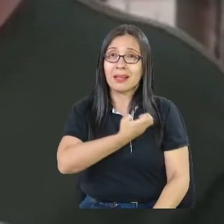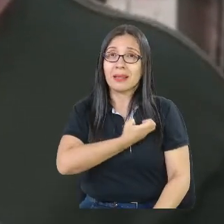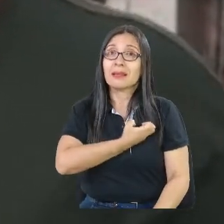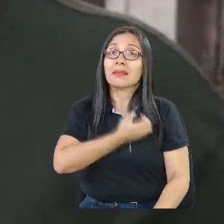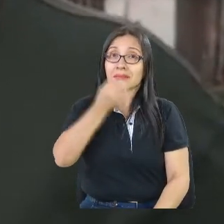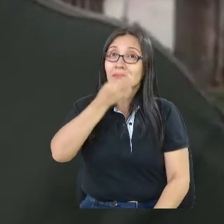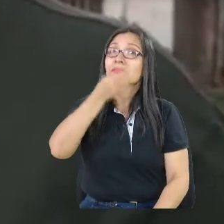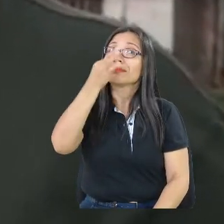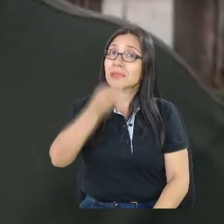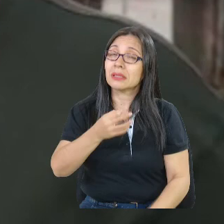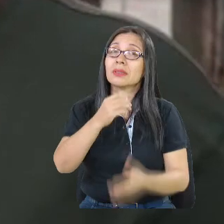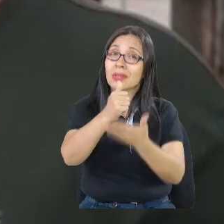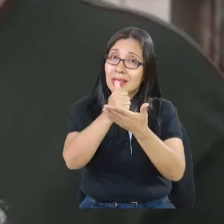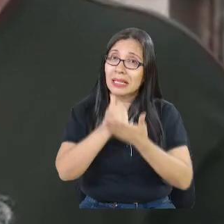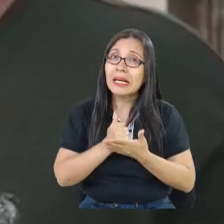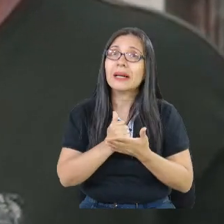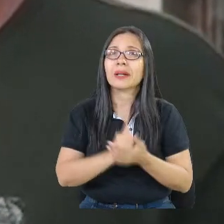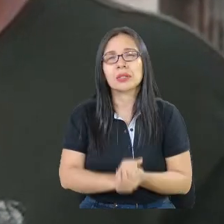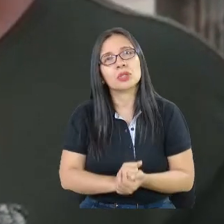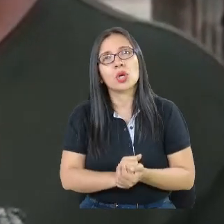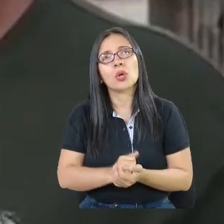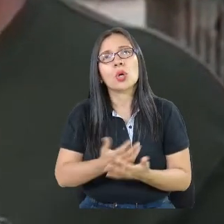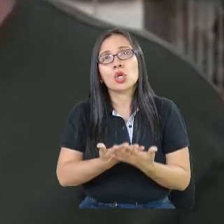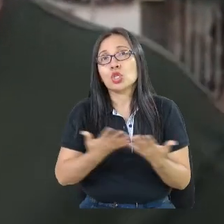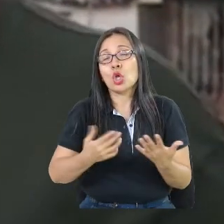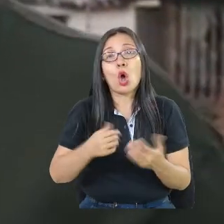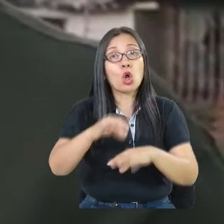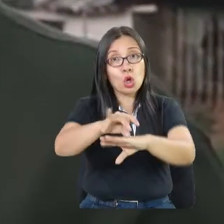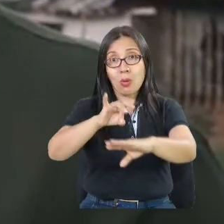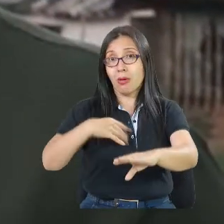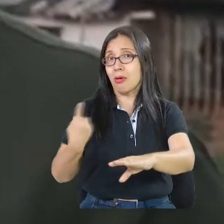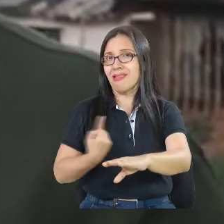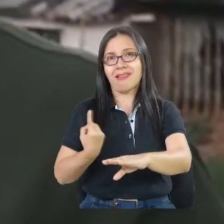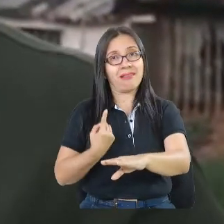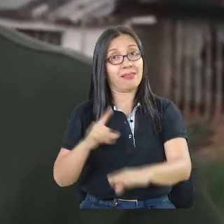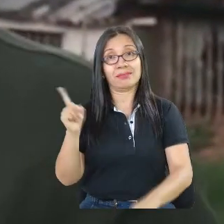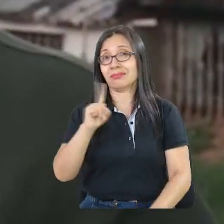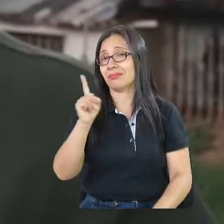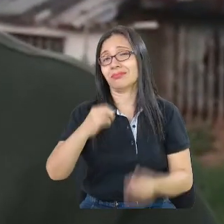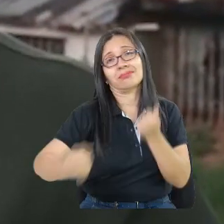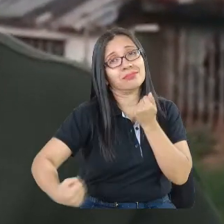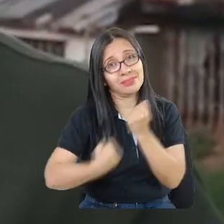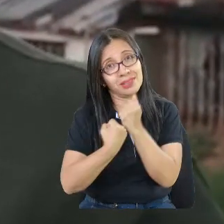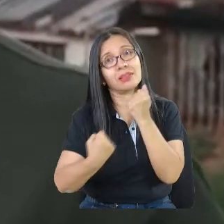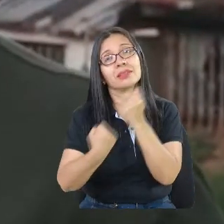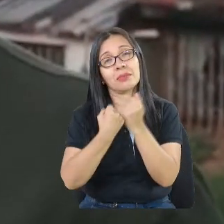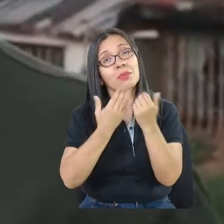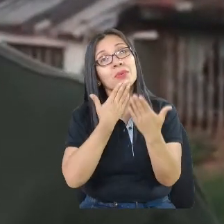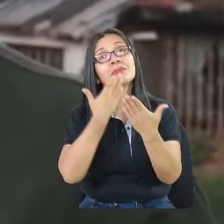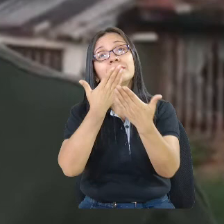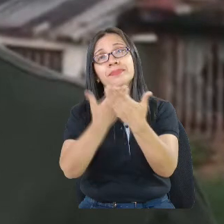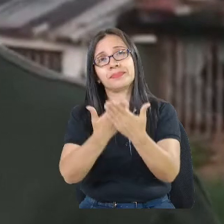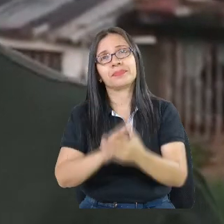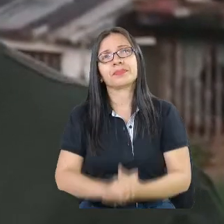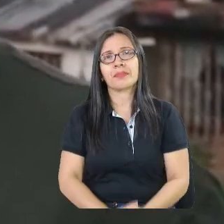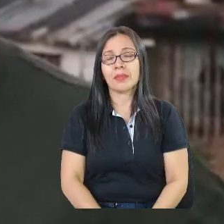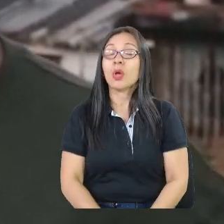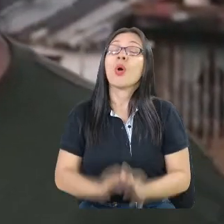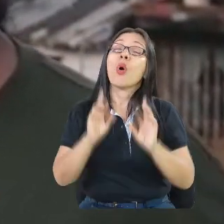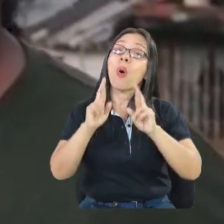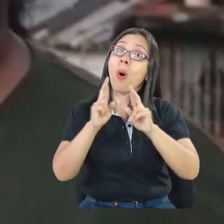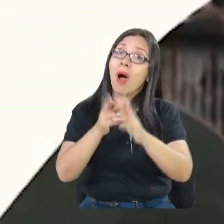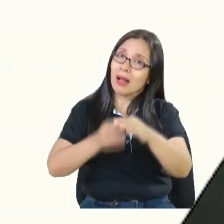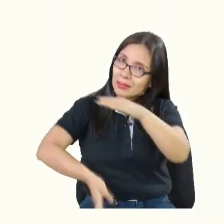colaborados desde acá en este sector, no nos han dejado solos, nos han apoyado muchísimo. Estamos muy agradecidos con ellos y ojalá sigan apoyándonos.